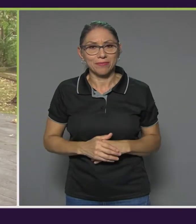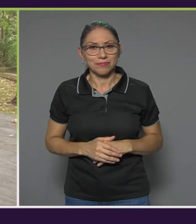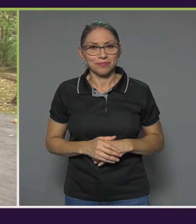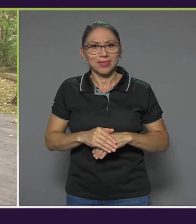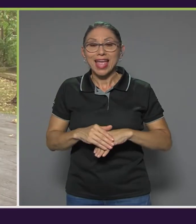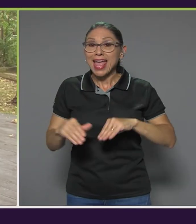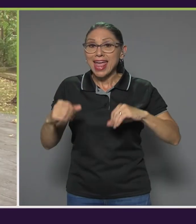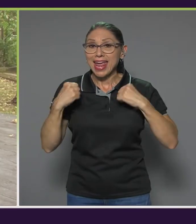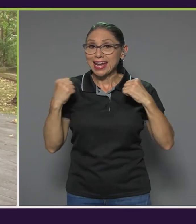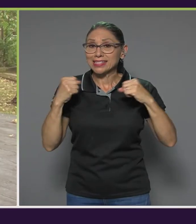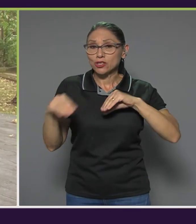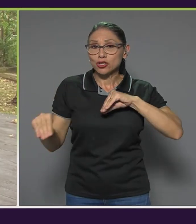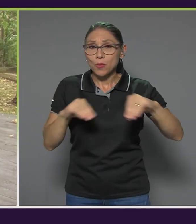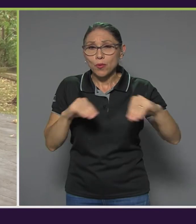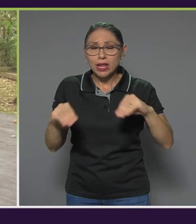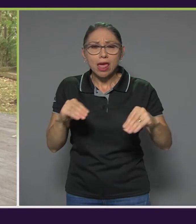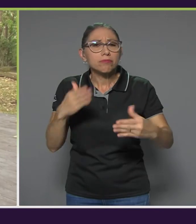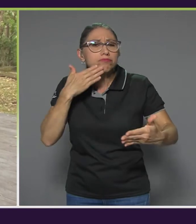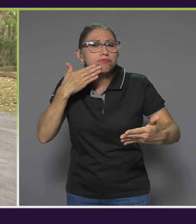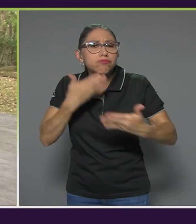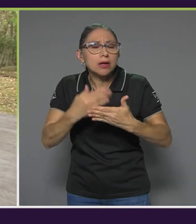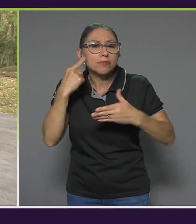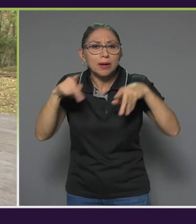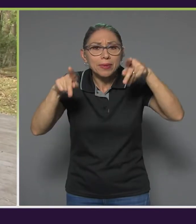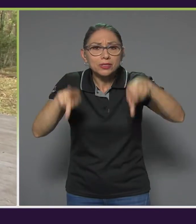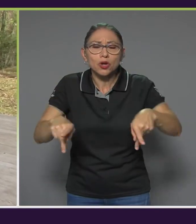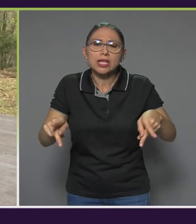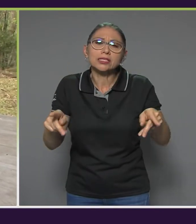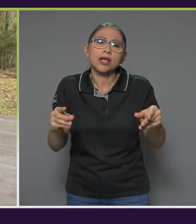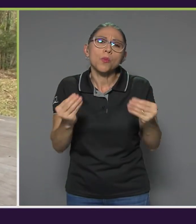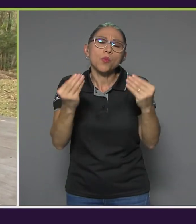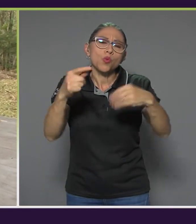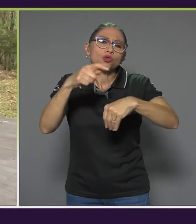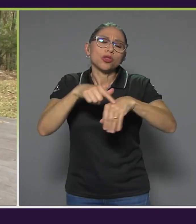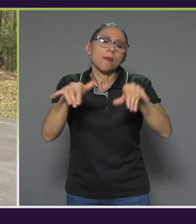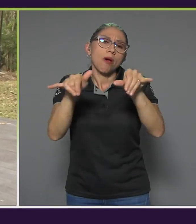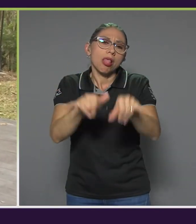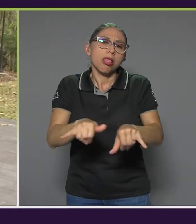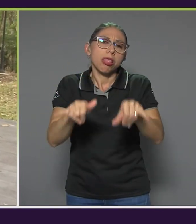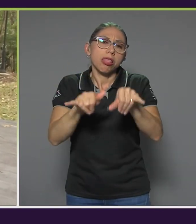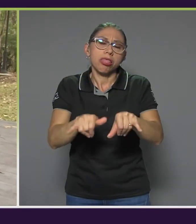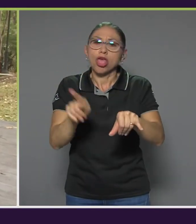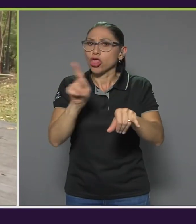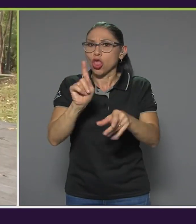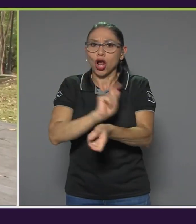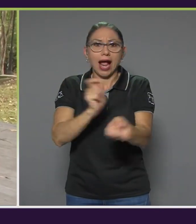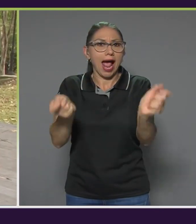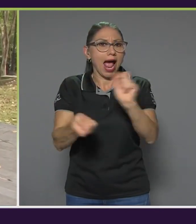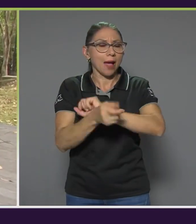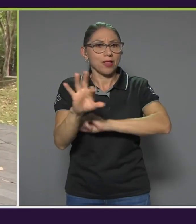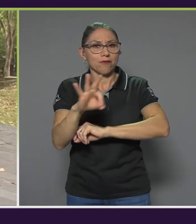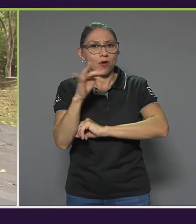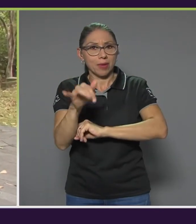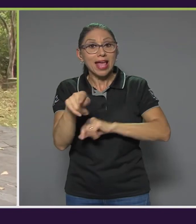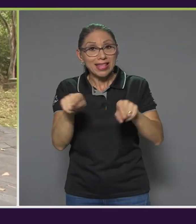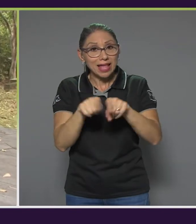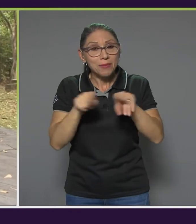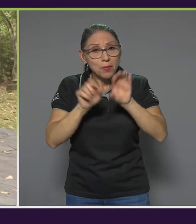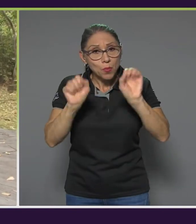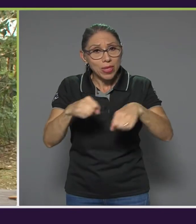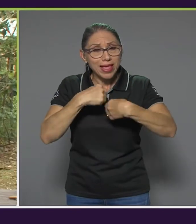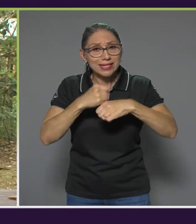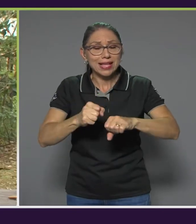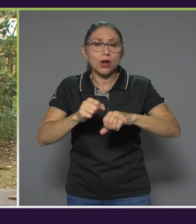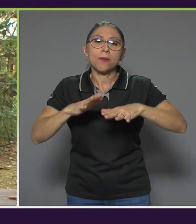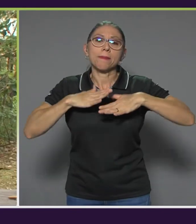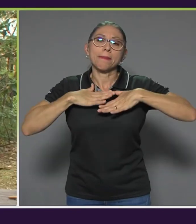ejercicios de movilidad son ideales para personas que están mucho tiempo en una misma postura. Esto se puede realizar también en su espacio de pausas activas.